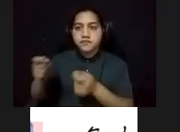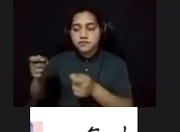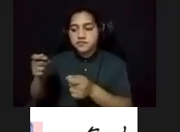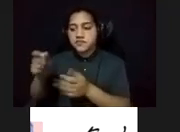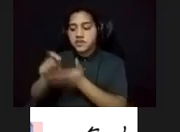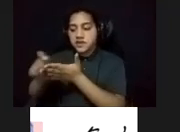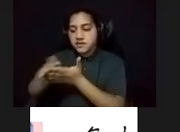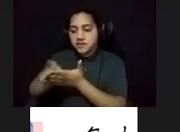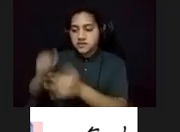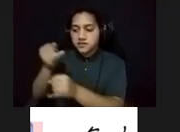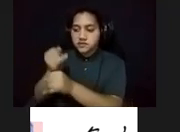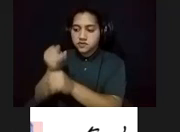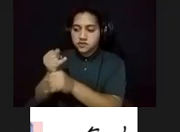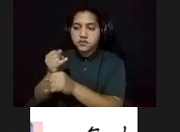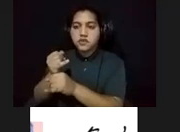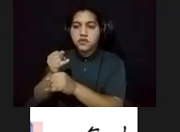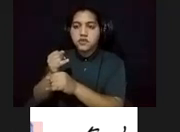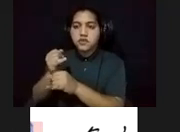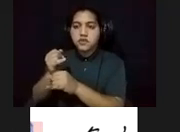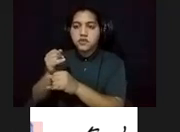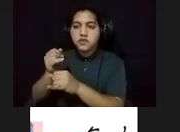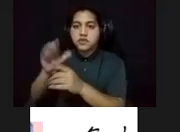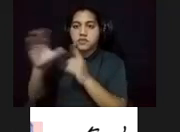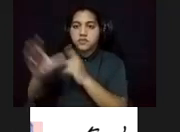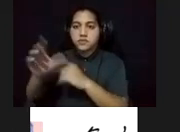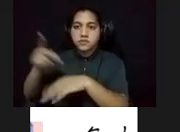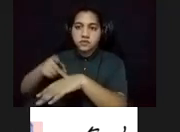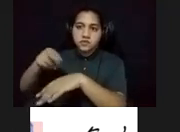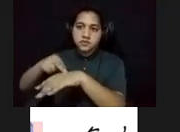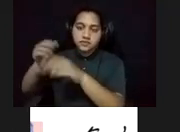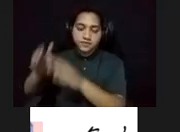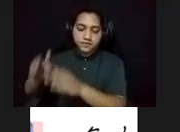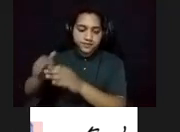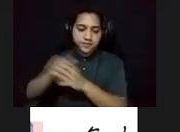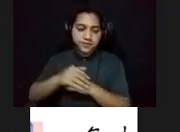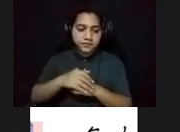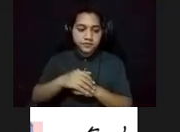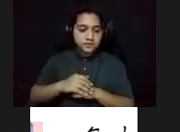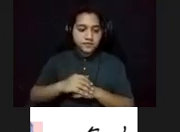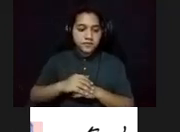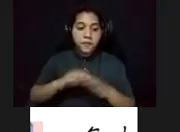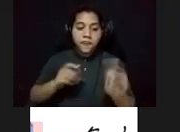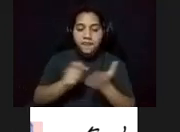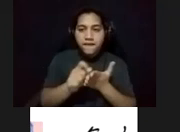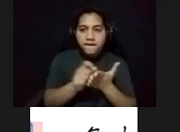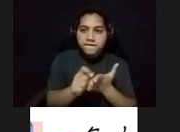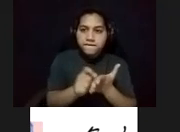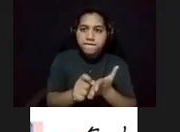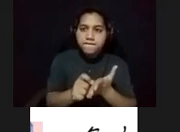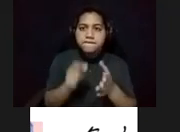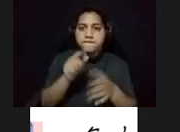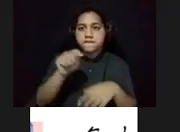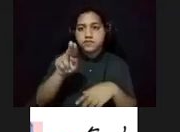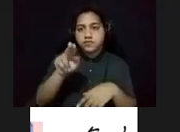Cultura puertorriqueño. El grabadista tu fiño ubica el medio